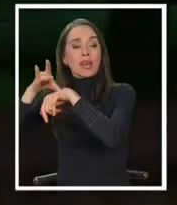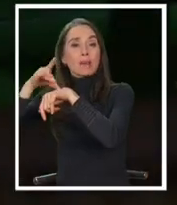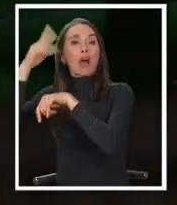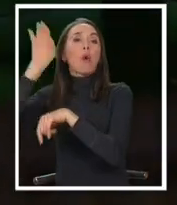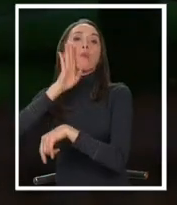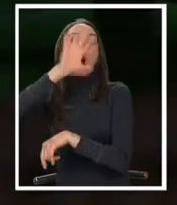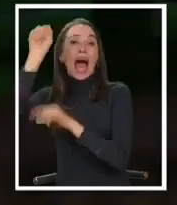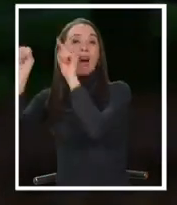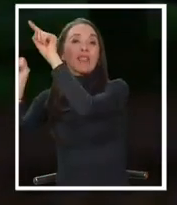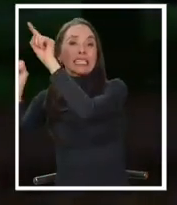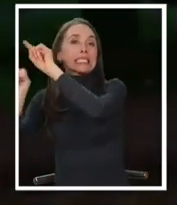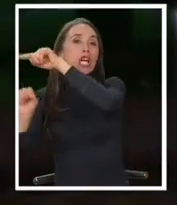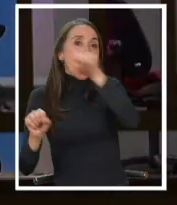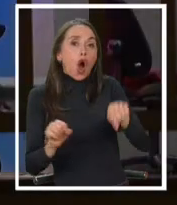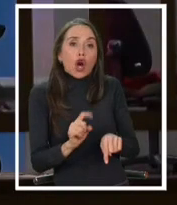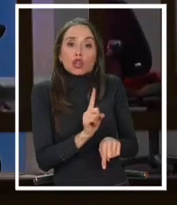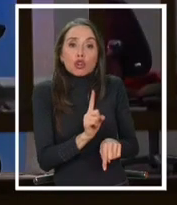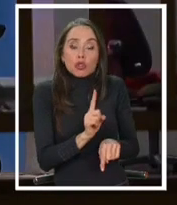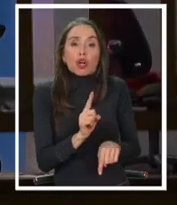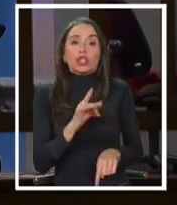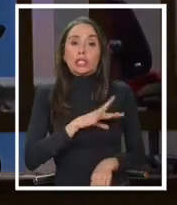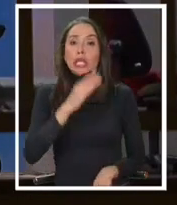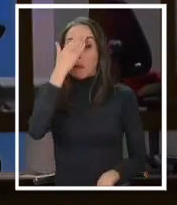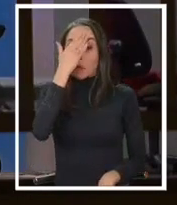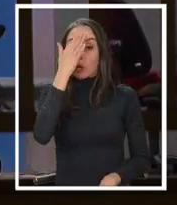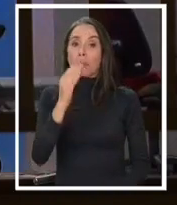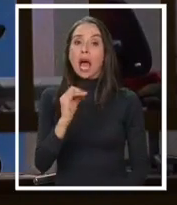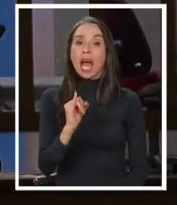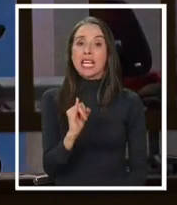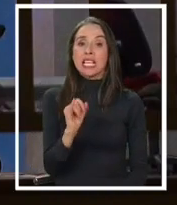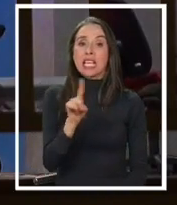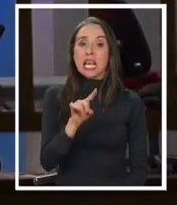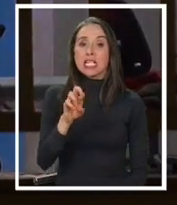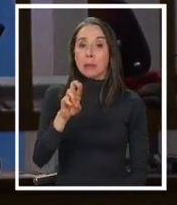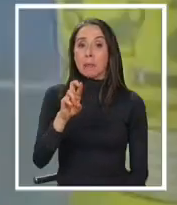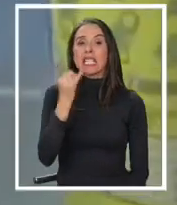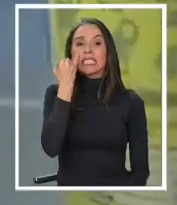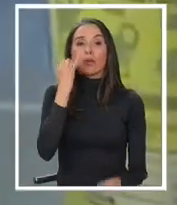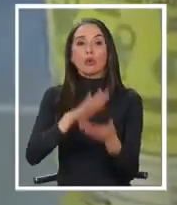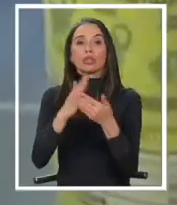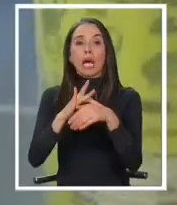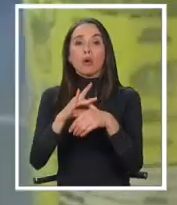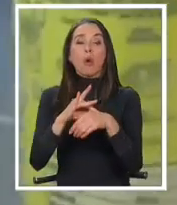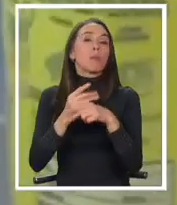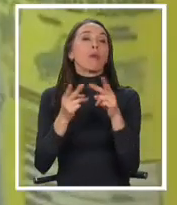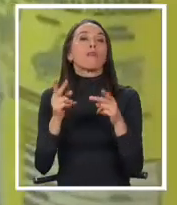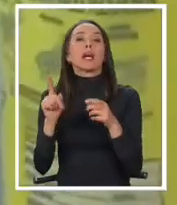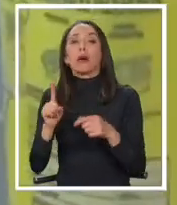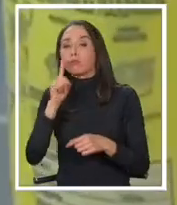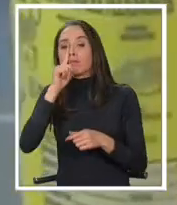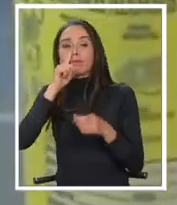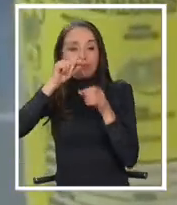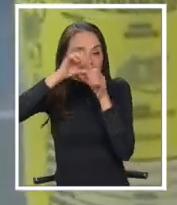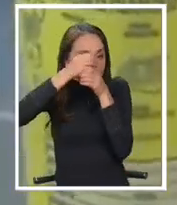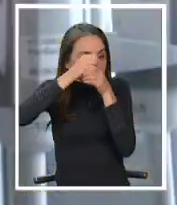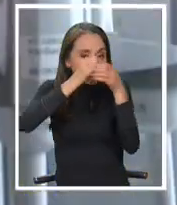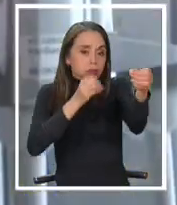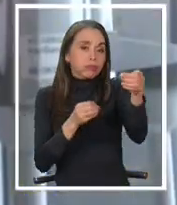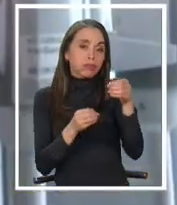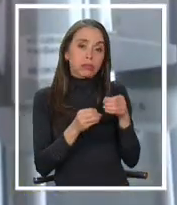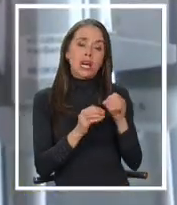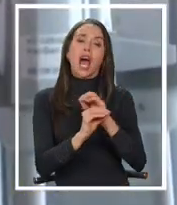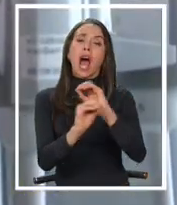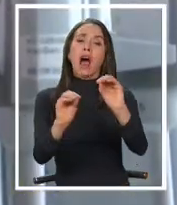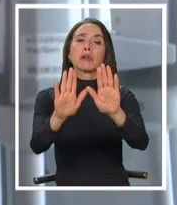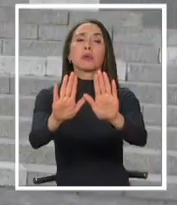Aunque el caso en Chile genera preocupación desde el Instituto de Salud Pública que este jueves recibió la muestra del paciente contagiado hizo un